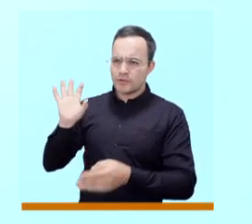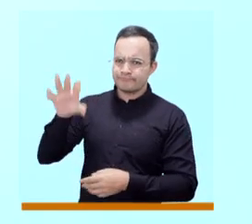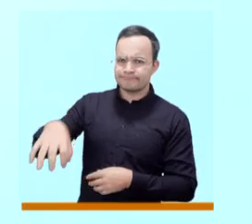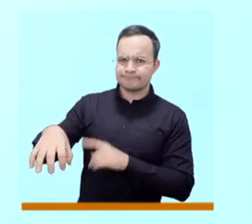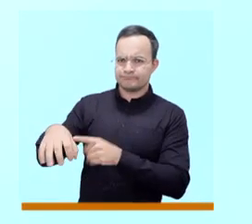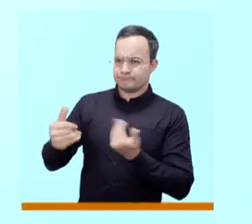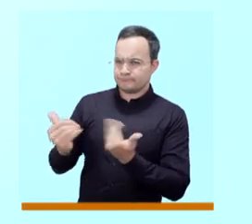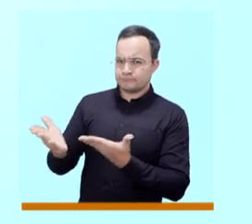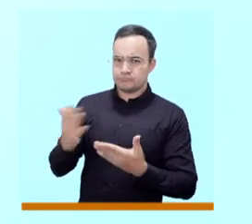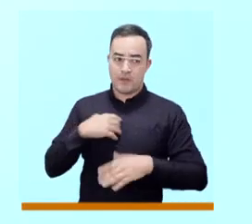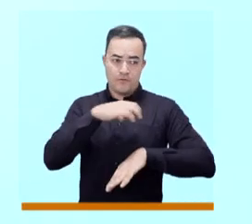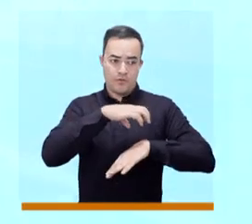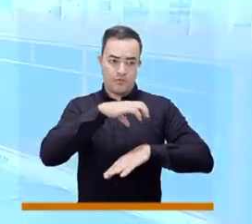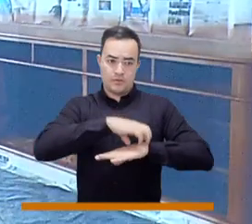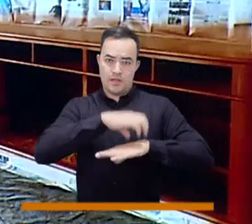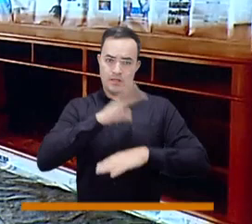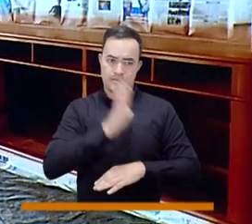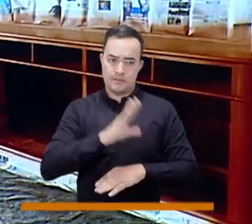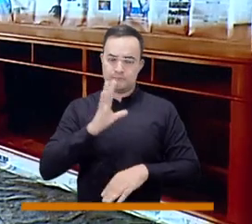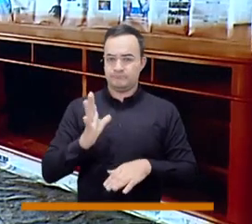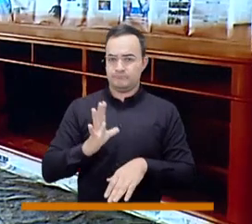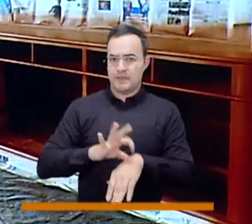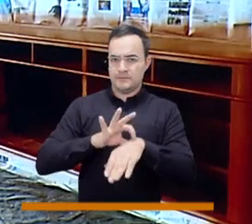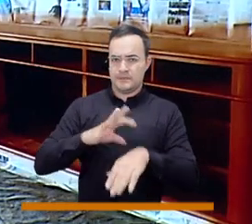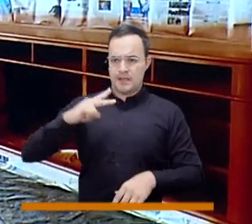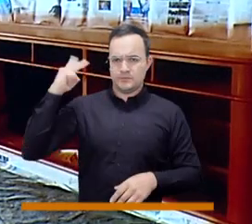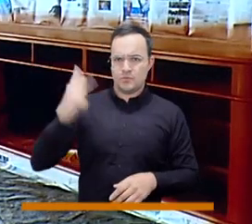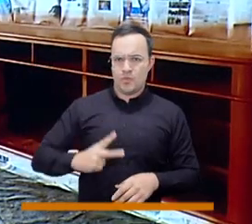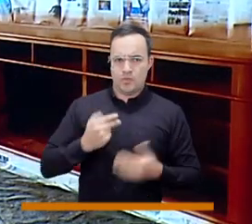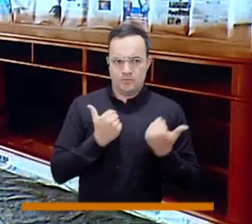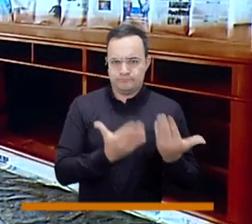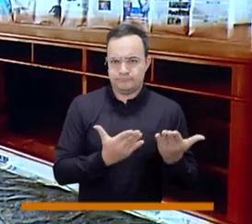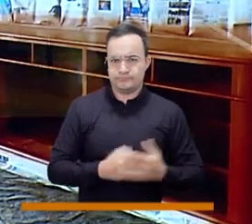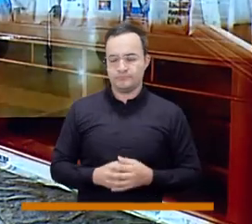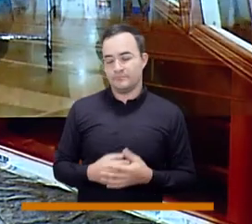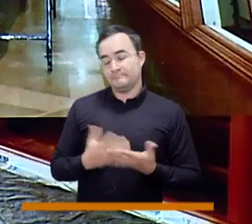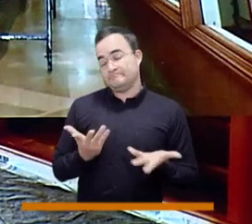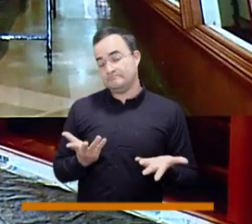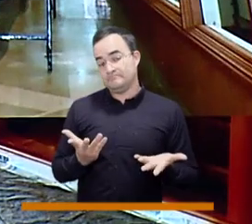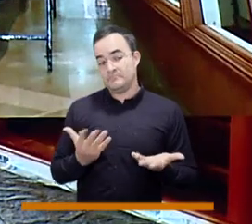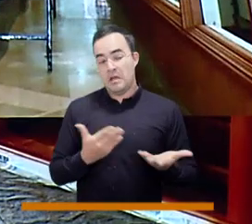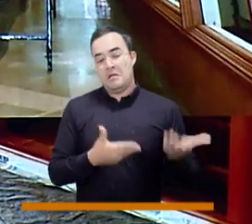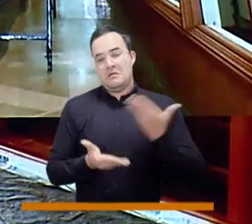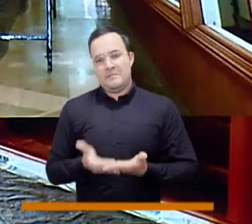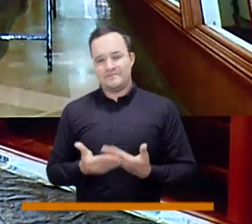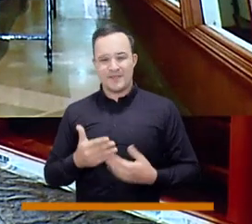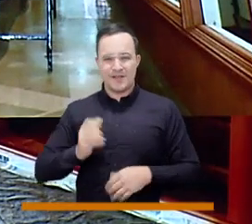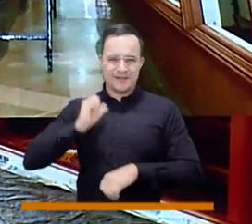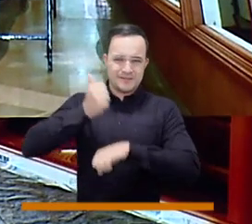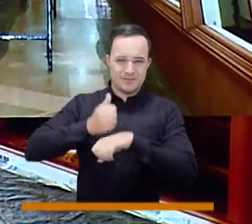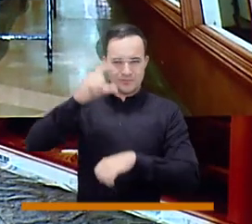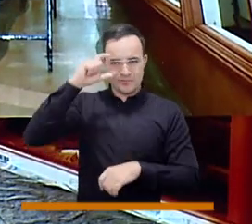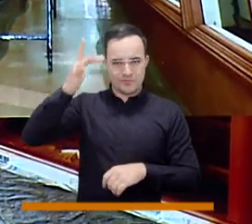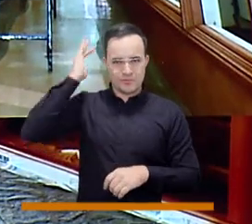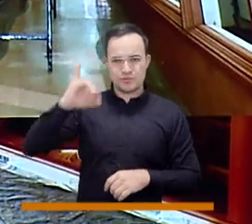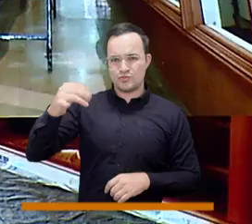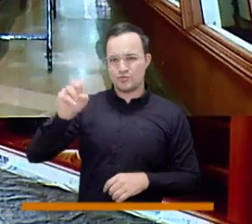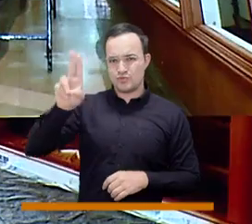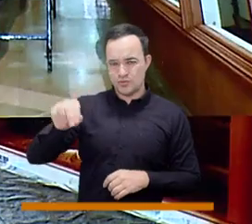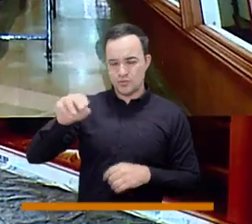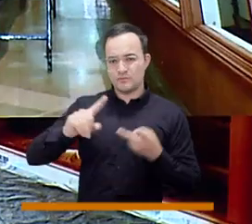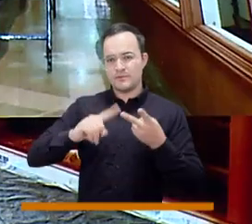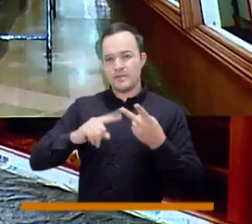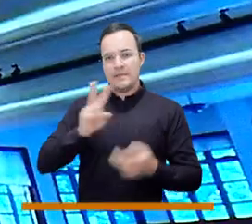presentar mucho de lo que se hace y de la historia de la Facultad de Medicina. El rector actual de la universidad, doctor John Jairo Arboleda,